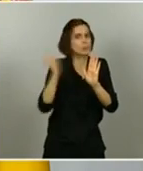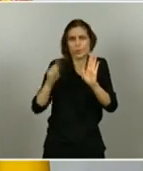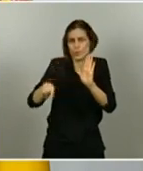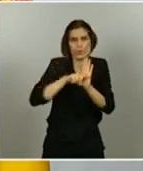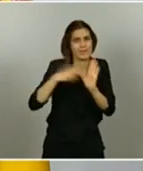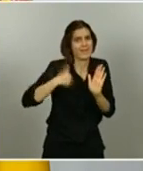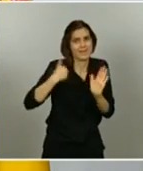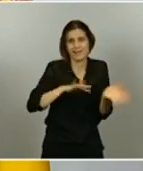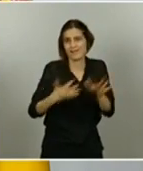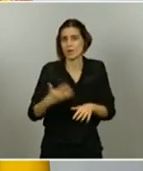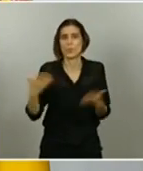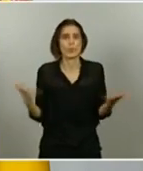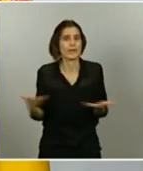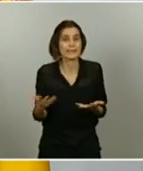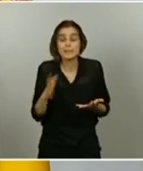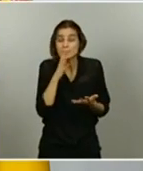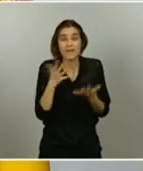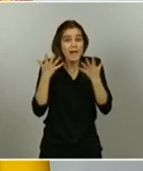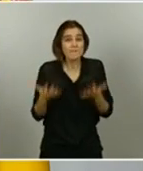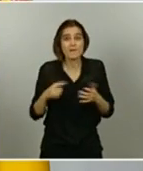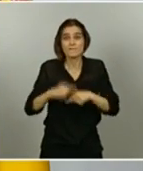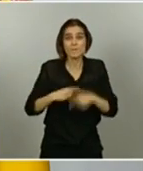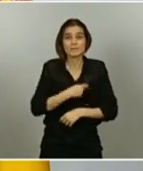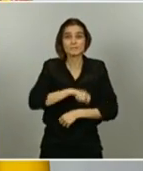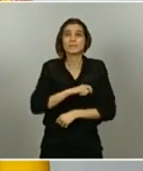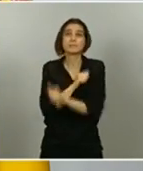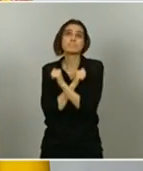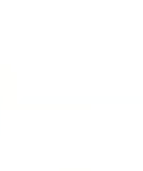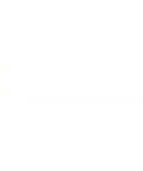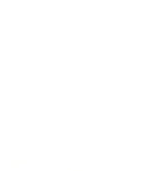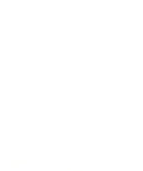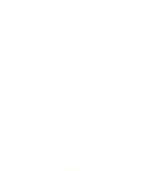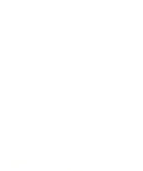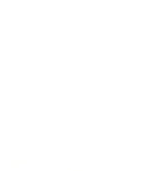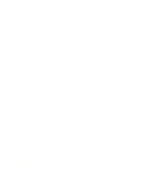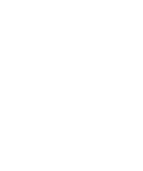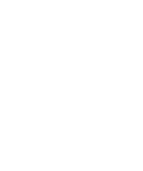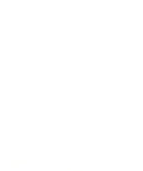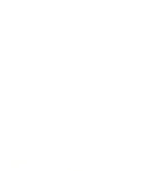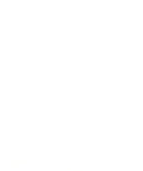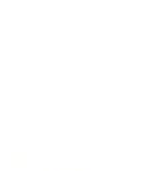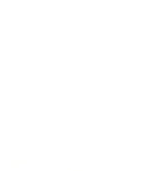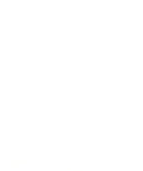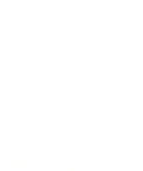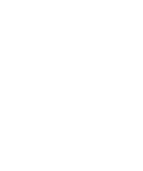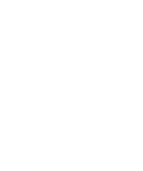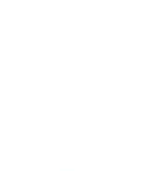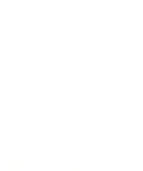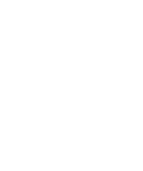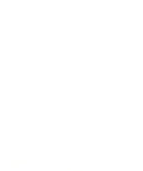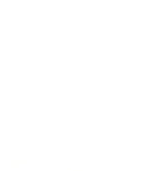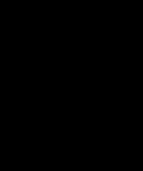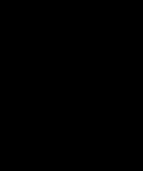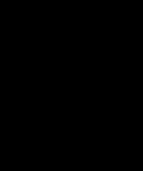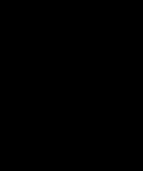españolas sencillamente no pueden esperar más. Quiero agradecer en ese sentido el trabajo del ministro Escrivá y de todo